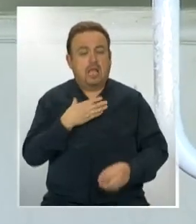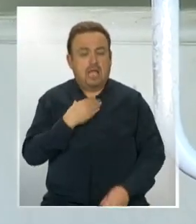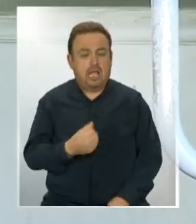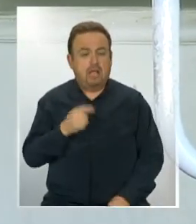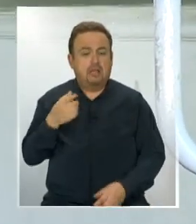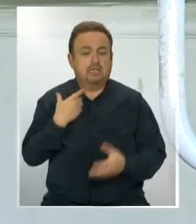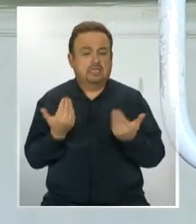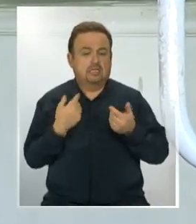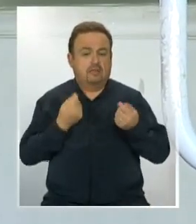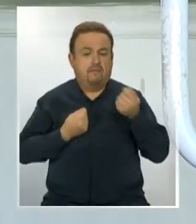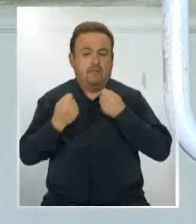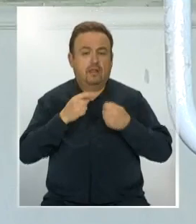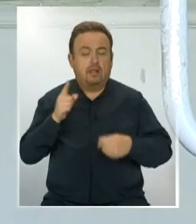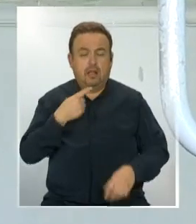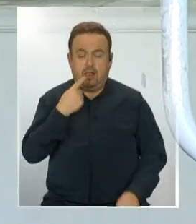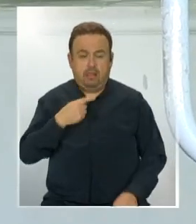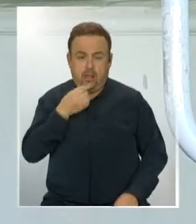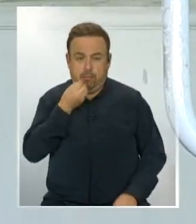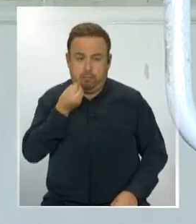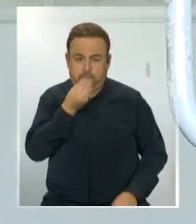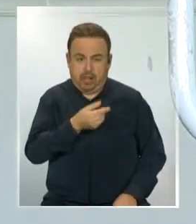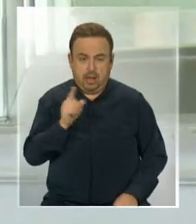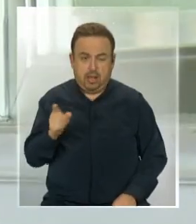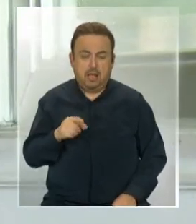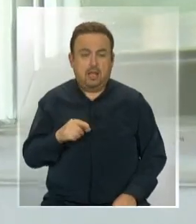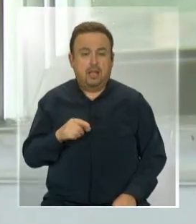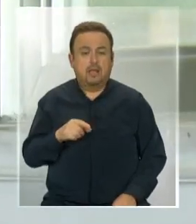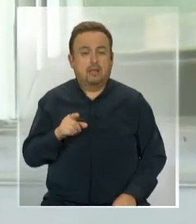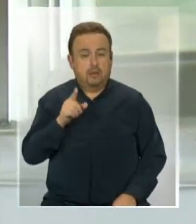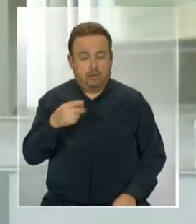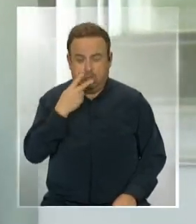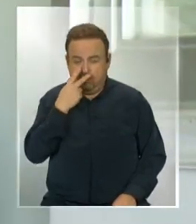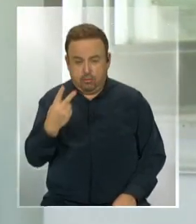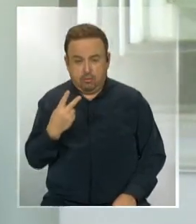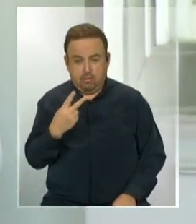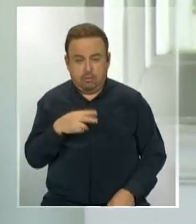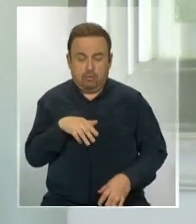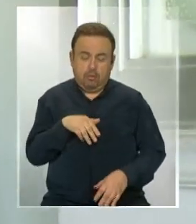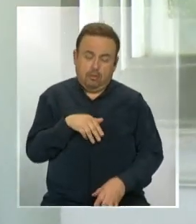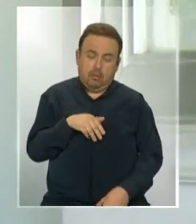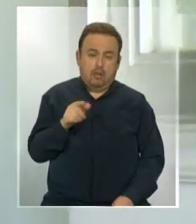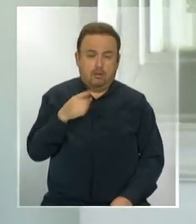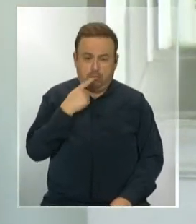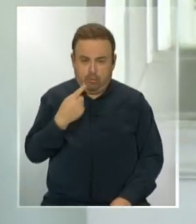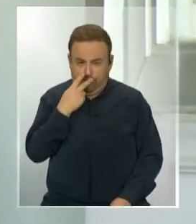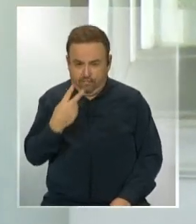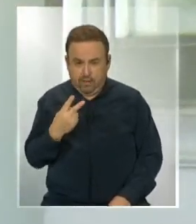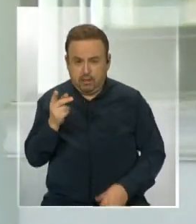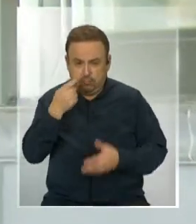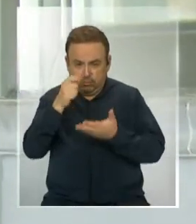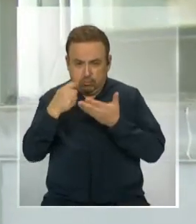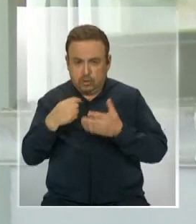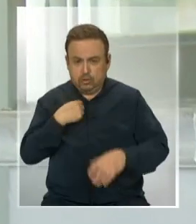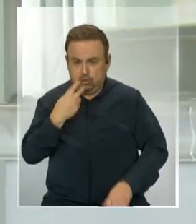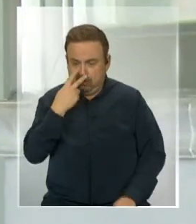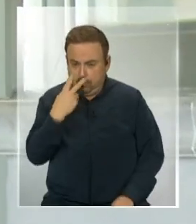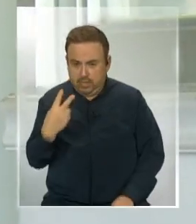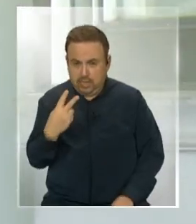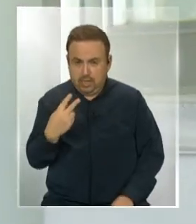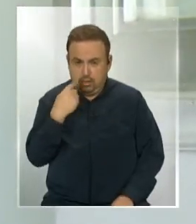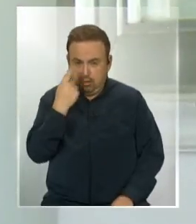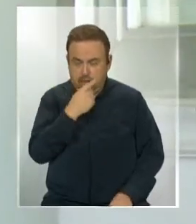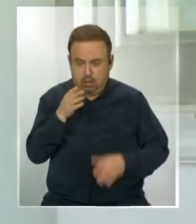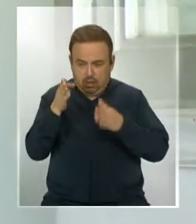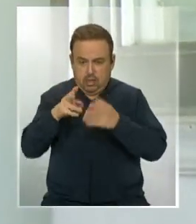necesito vender el piso. ¿Y él se lo dijo con sus palabras? Por supuesto. ¿Pero usted se fijó que él estuviera en condiciones, sí? Por supuesto. ¿Usted lo chequeó? Yo lo miré. Lo